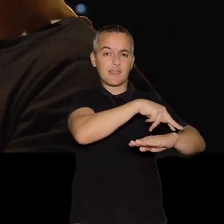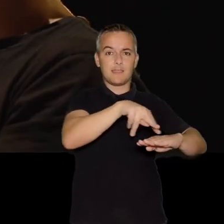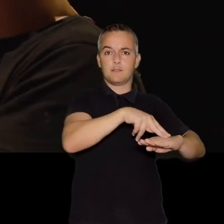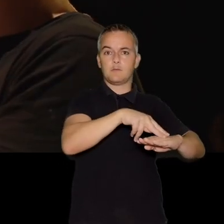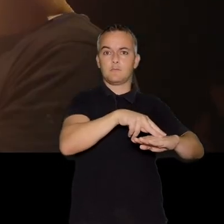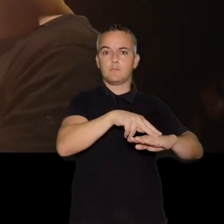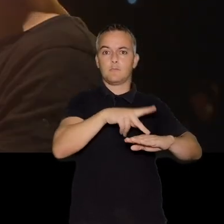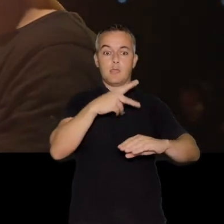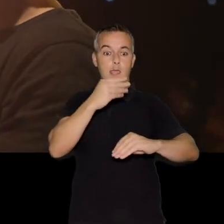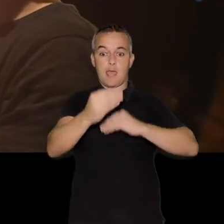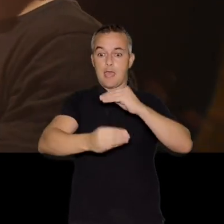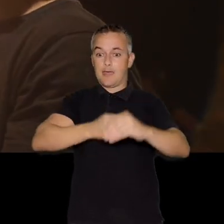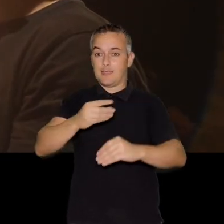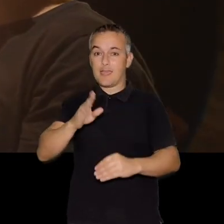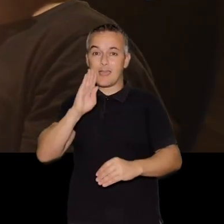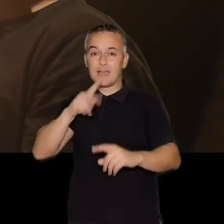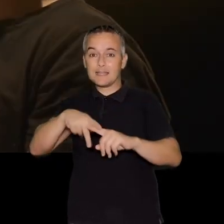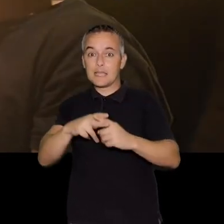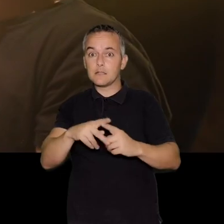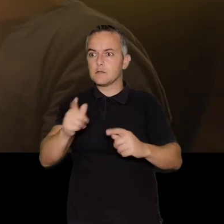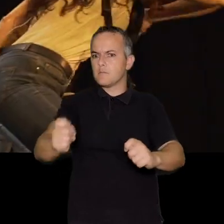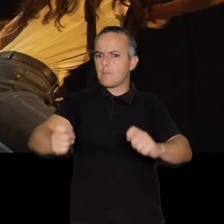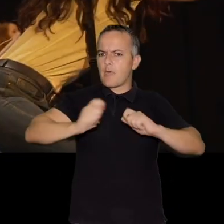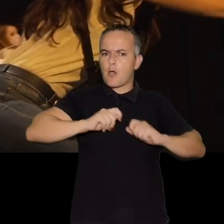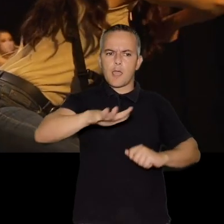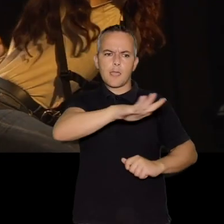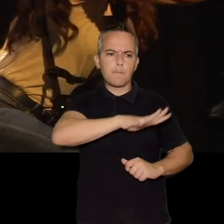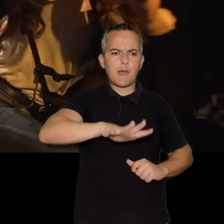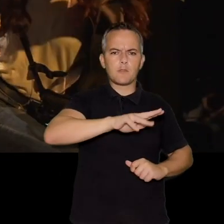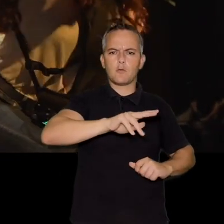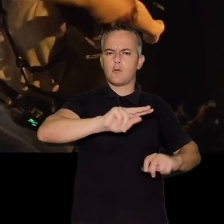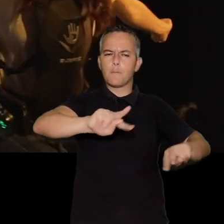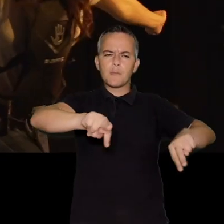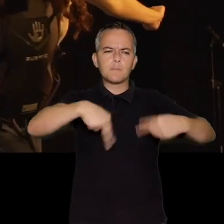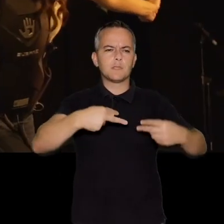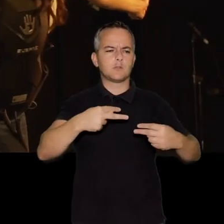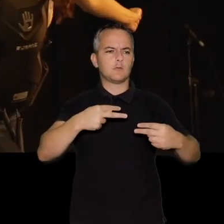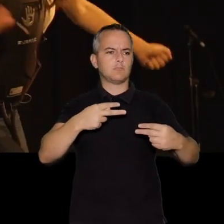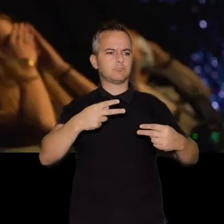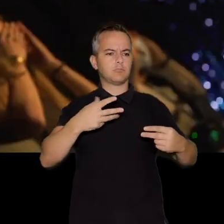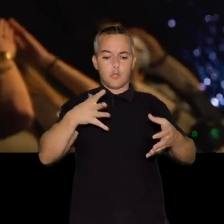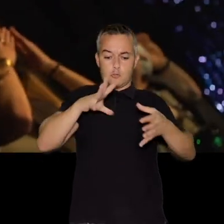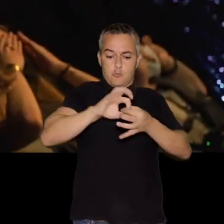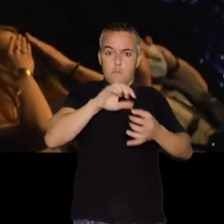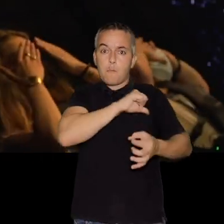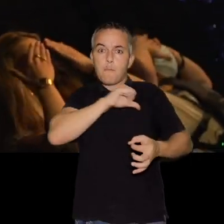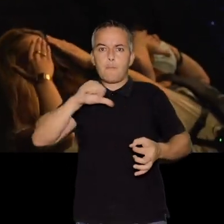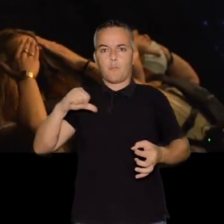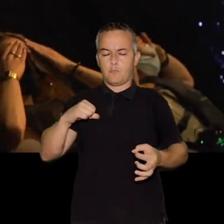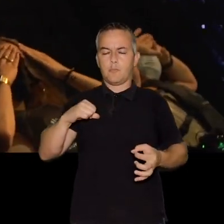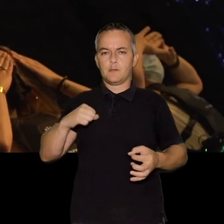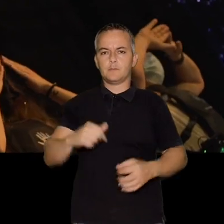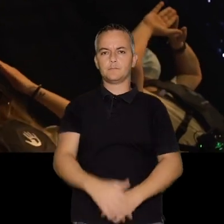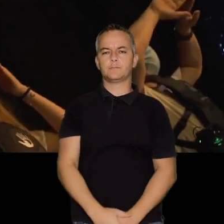hecho me ha permitido darme ese tiempo, ese espacio, ese permiso y esa